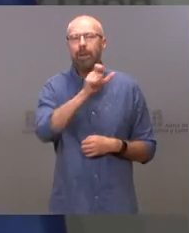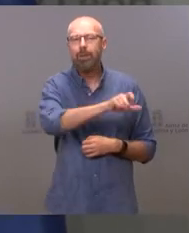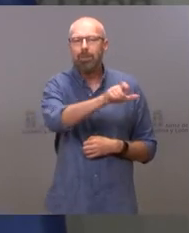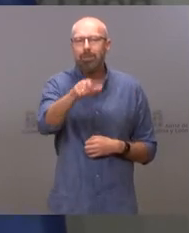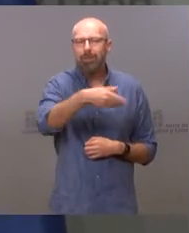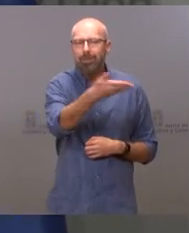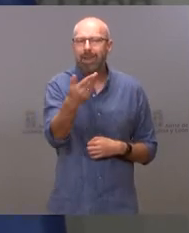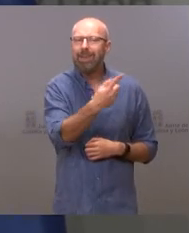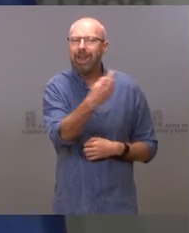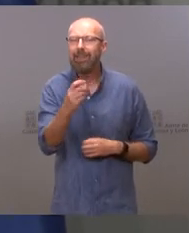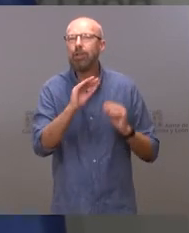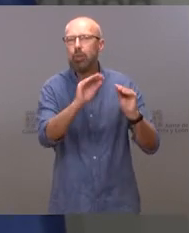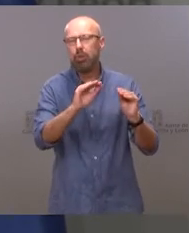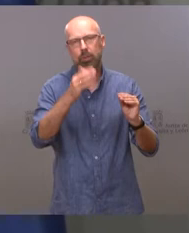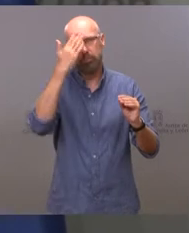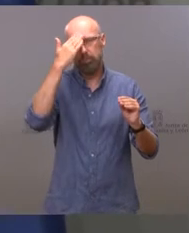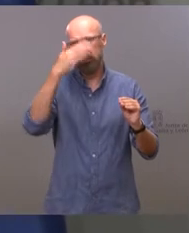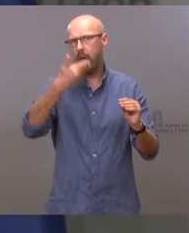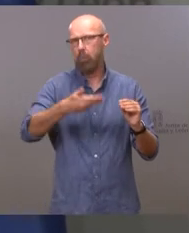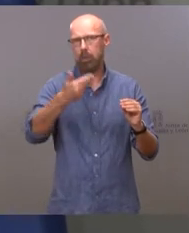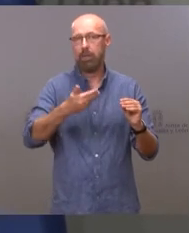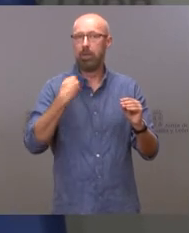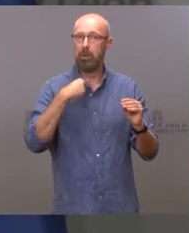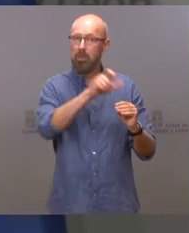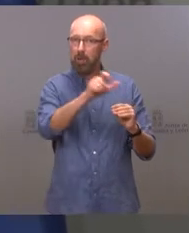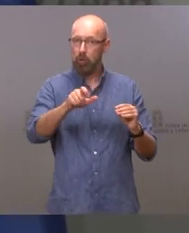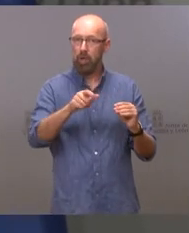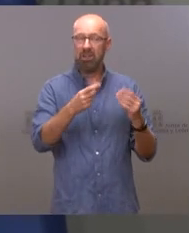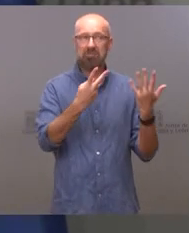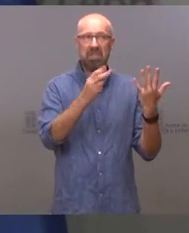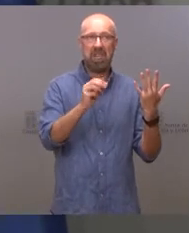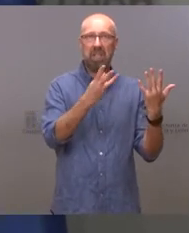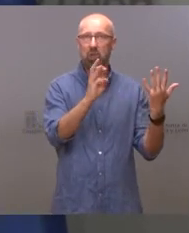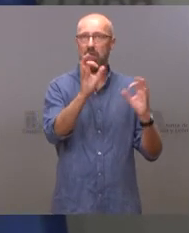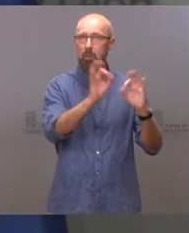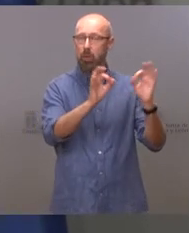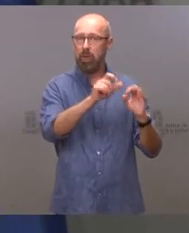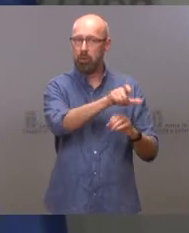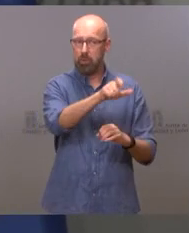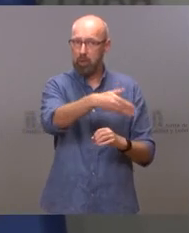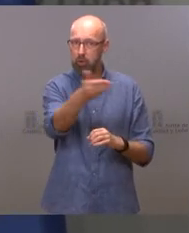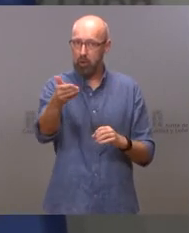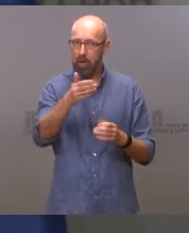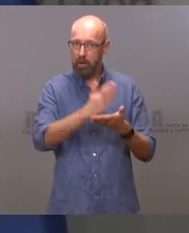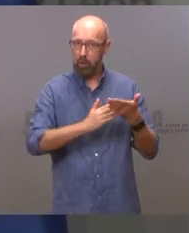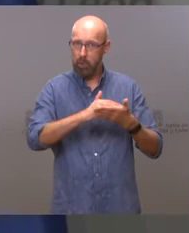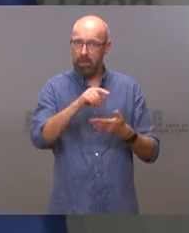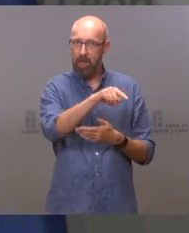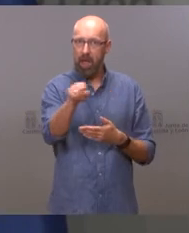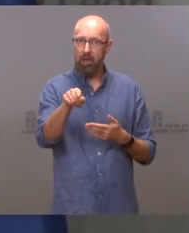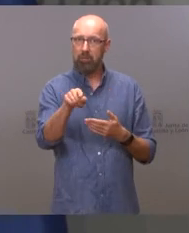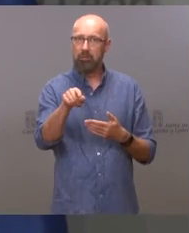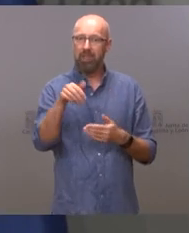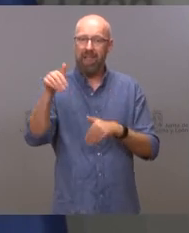Y el 70, el 80% de los ciudadanos de esta comunidad no quieren, no necesitan nuevas